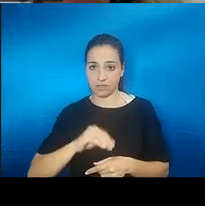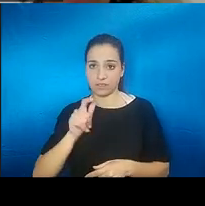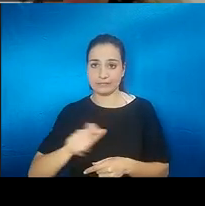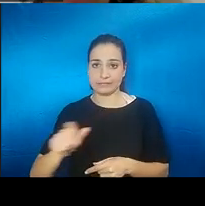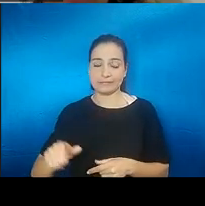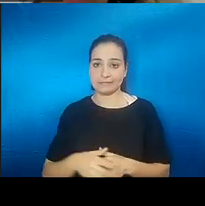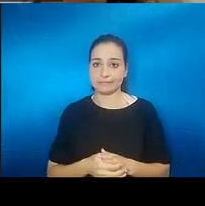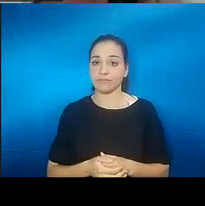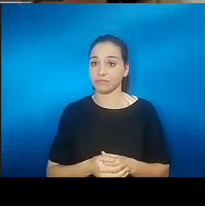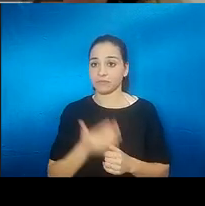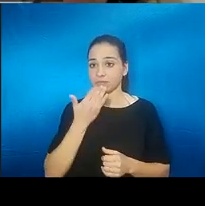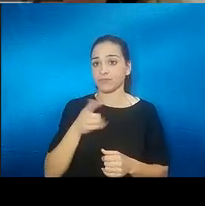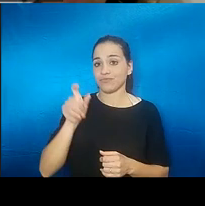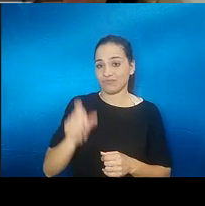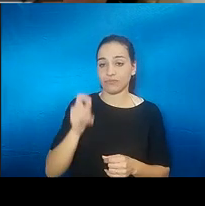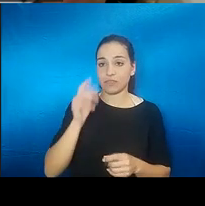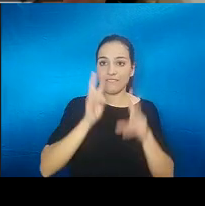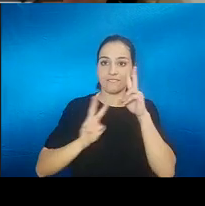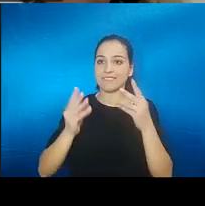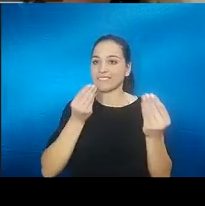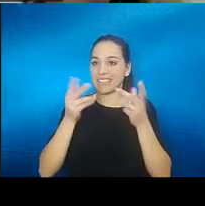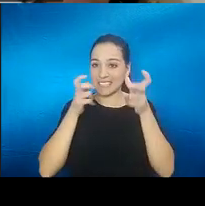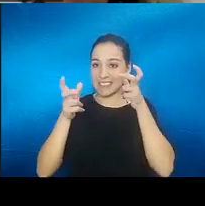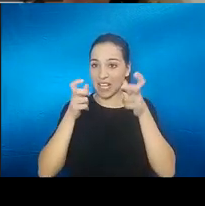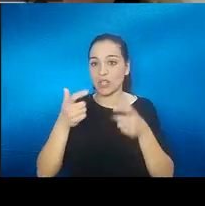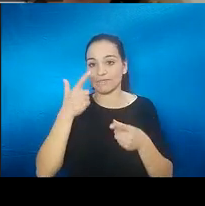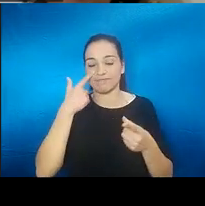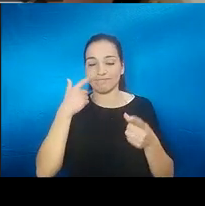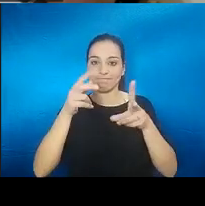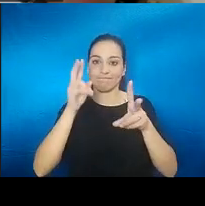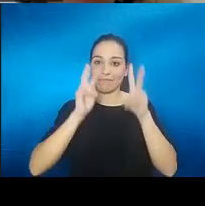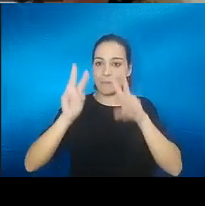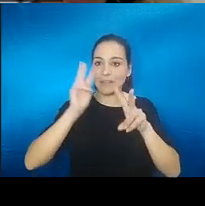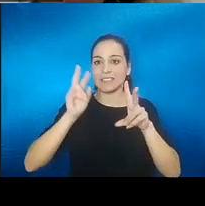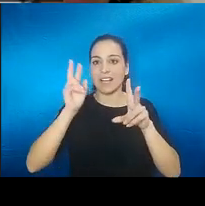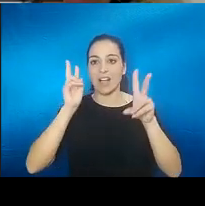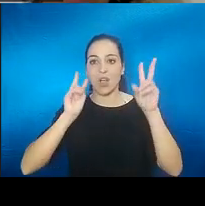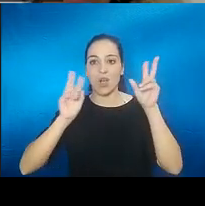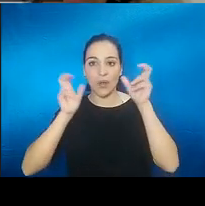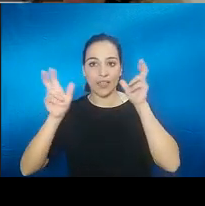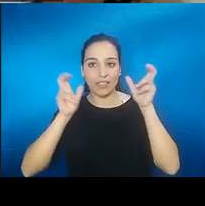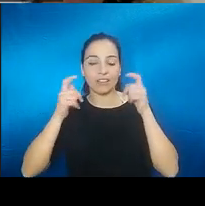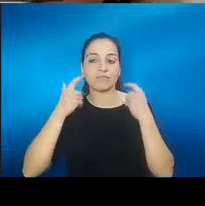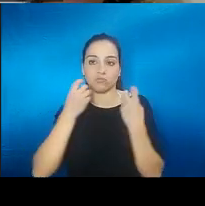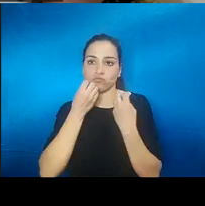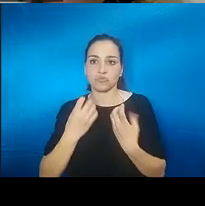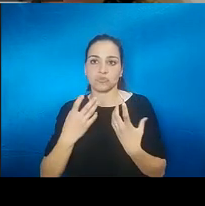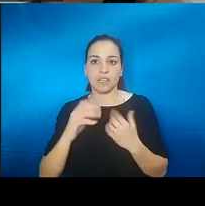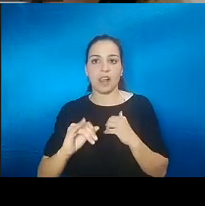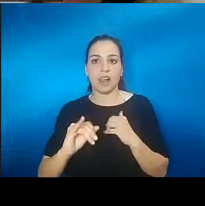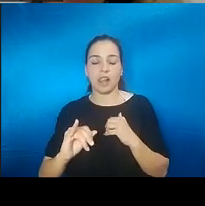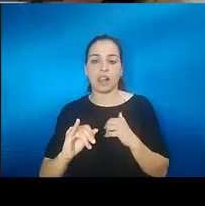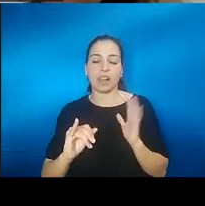de todos los sentidos no la vista el oído vale como que está como está reconocido ya está ahí pero esto otro